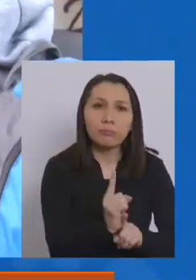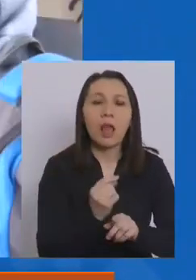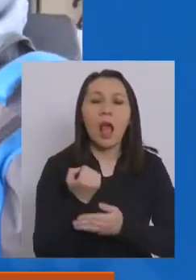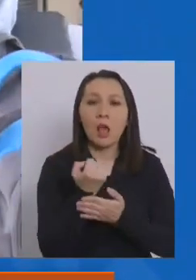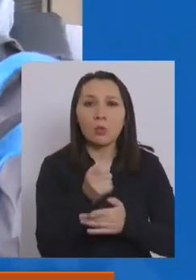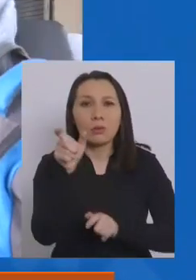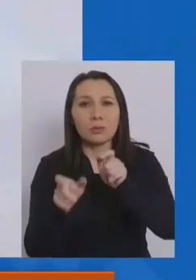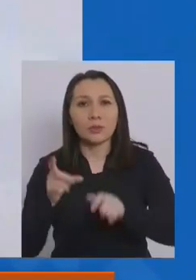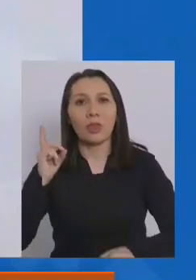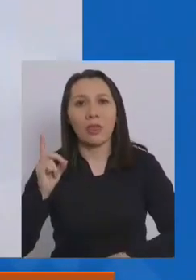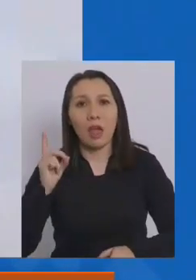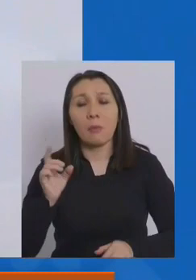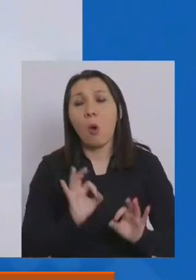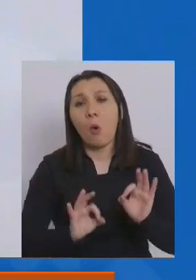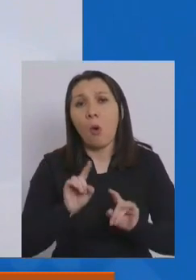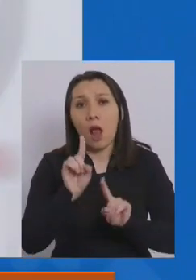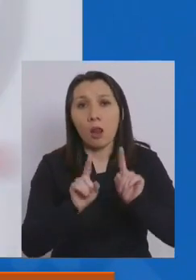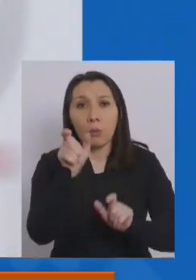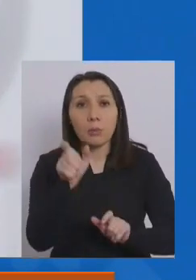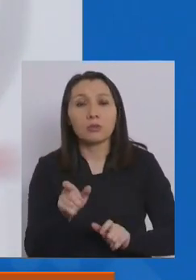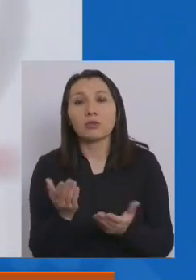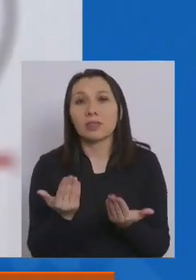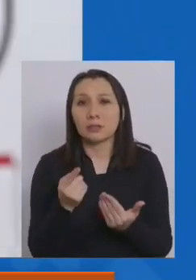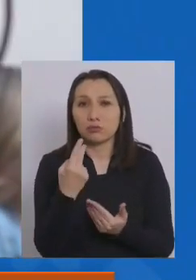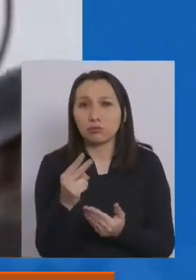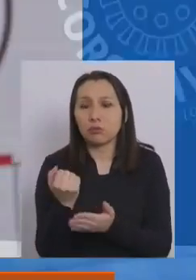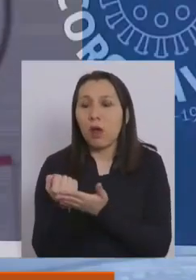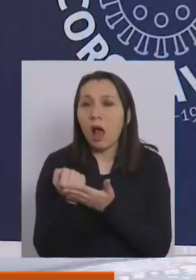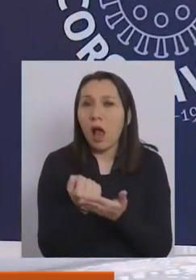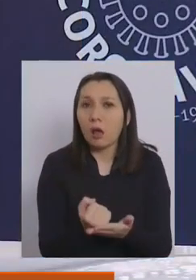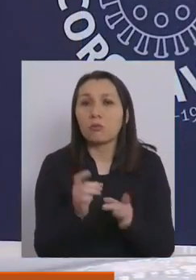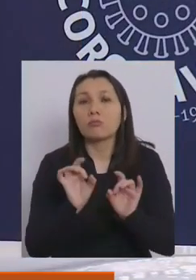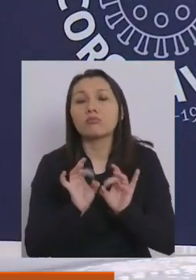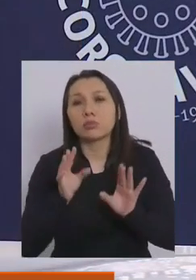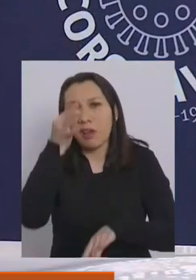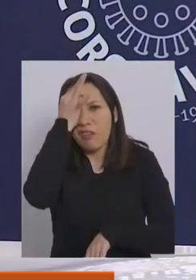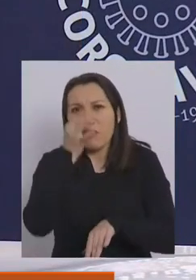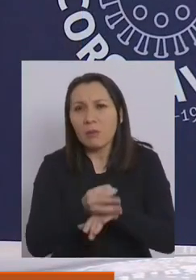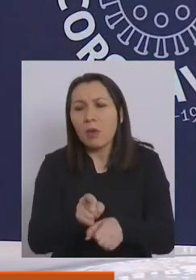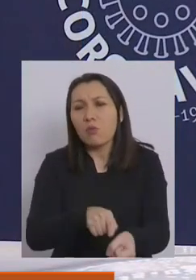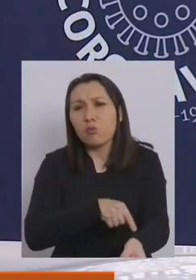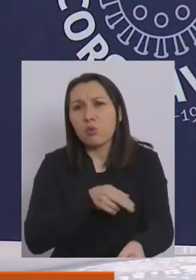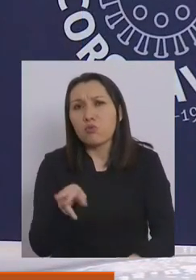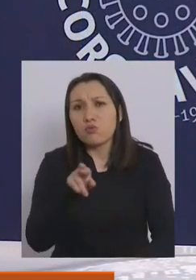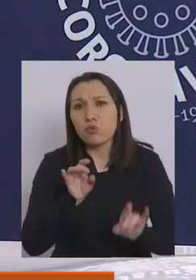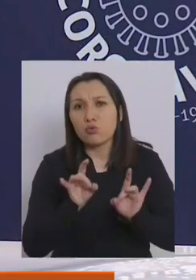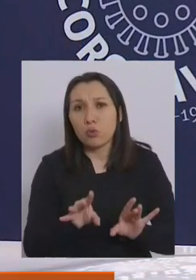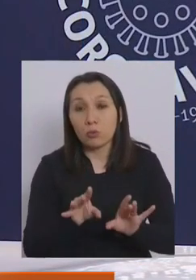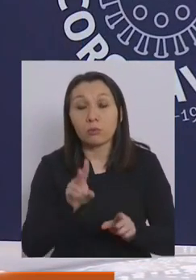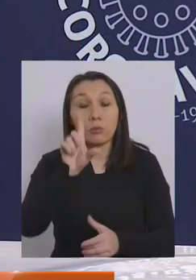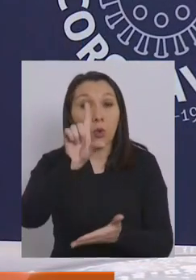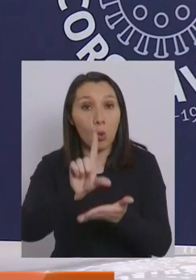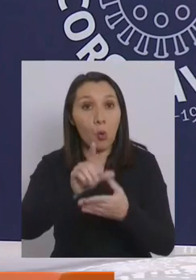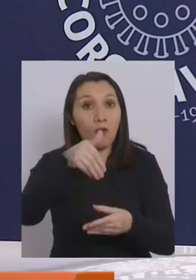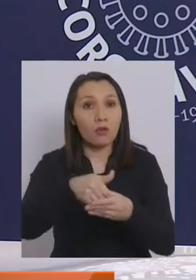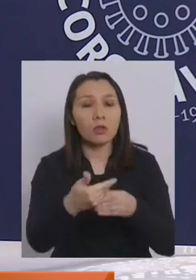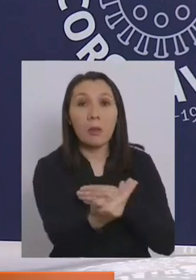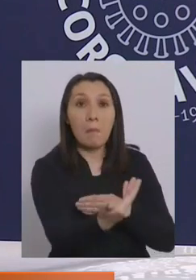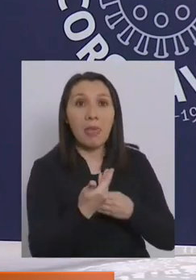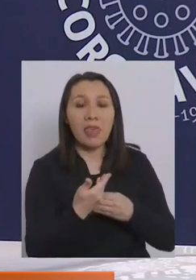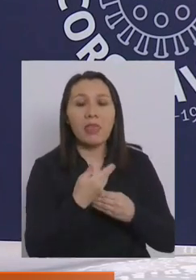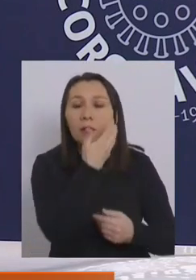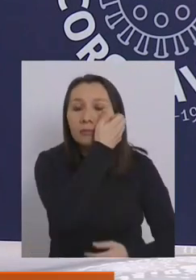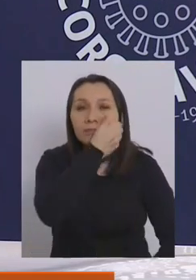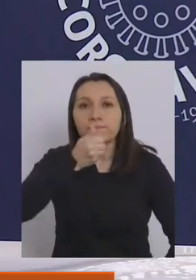personas con discapacidad, o alguna persona que requiera su apoyo porque tiene una enfermedad crónica. En el lugar de votación, nos van a pedir que nos